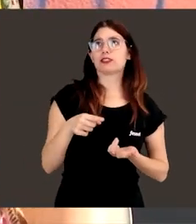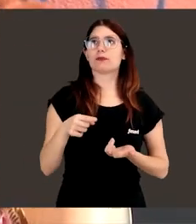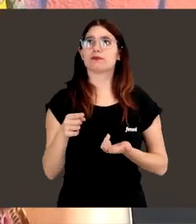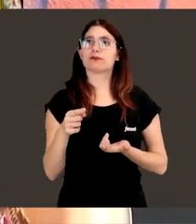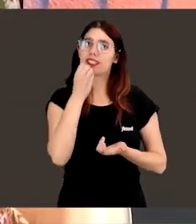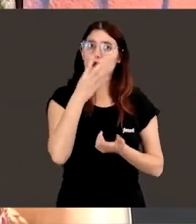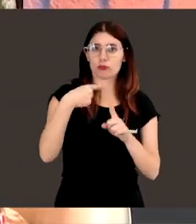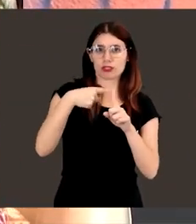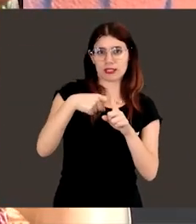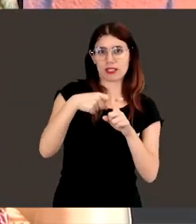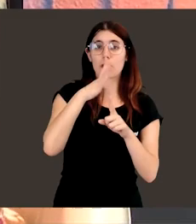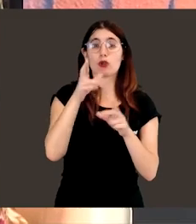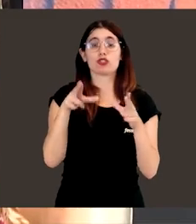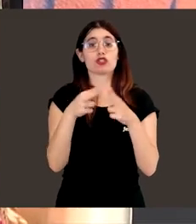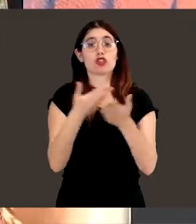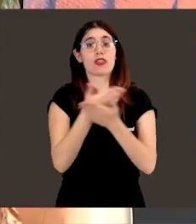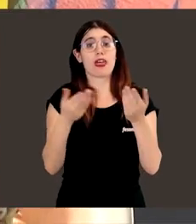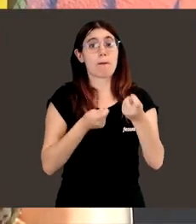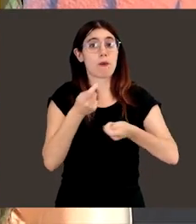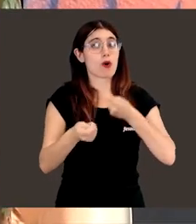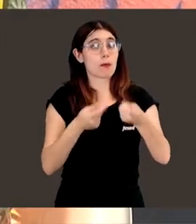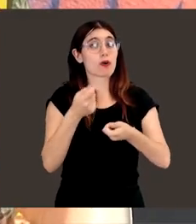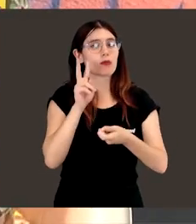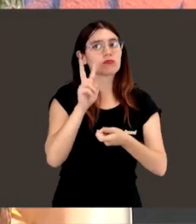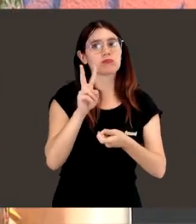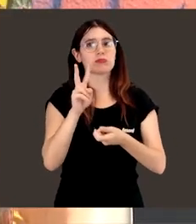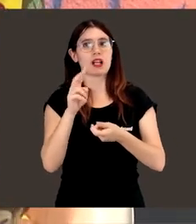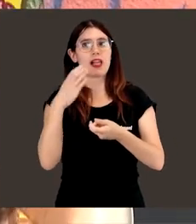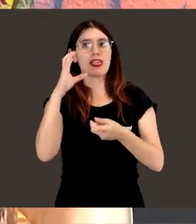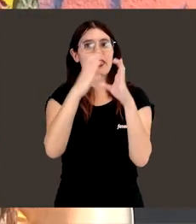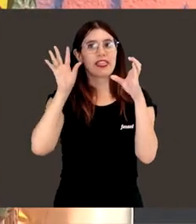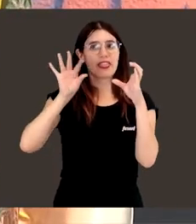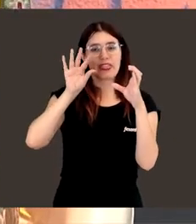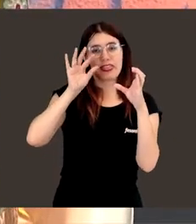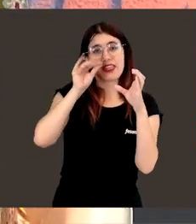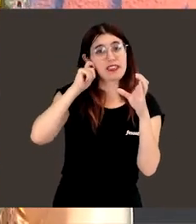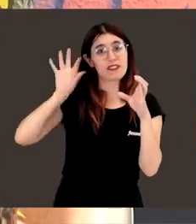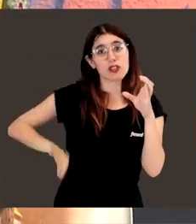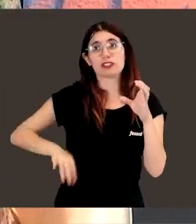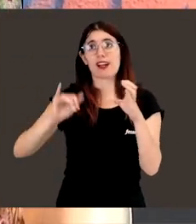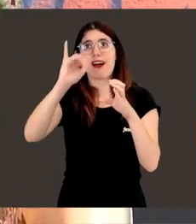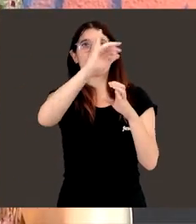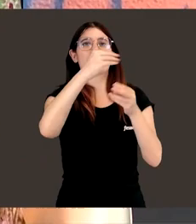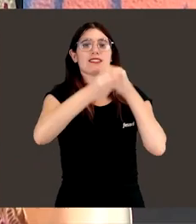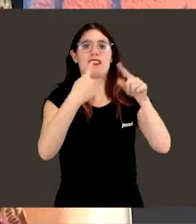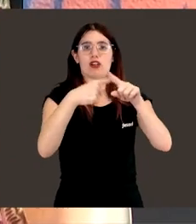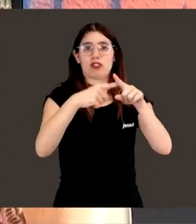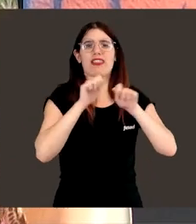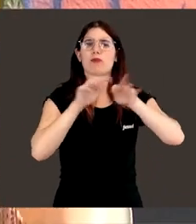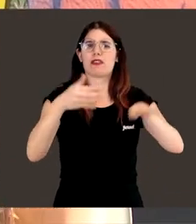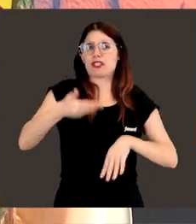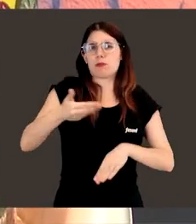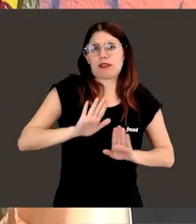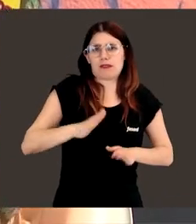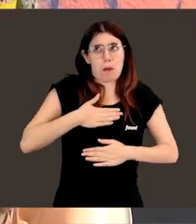porque la sociedad poco a poco ve que hay científicos, hay científicas, que se hacen cosas en nuestro país. La divulgación es importante,